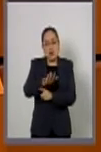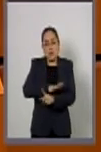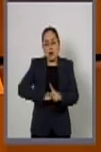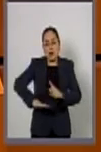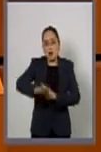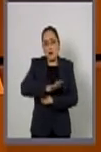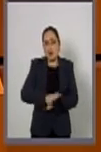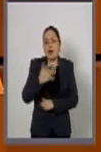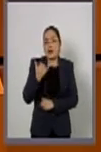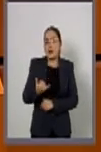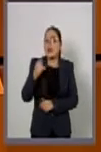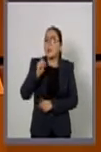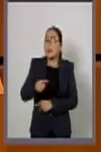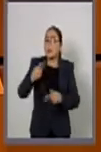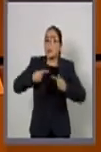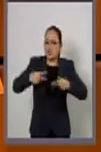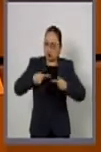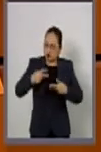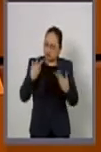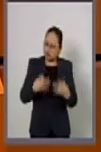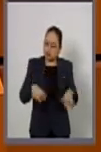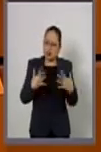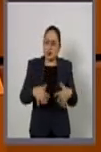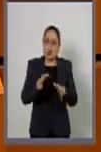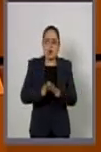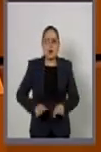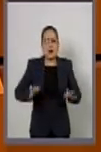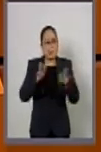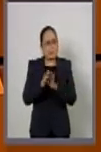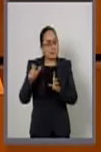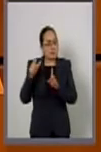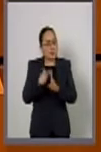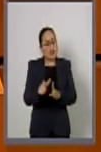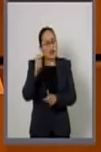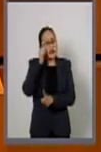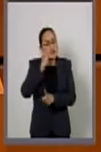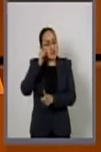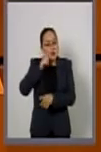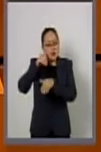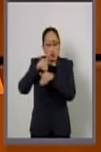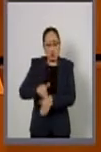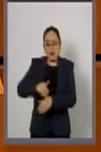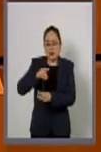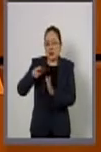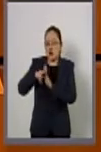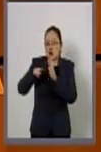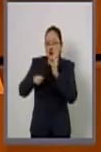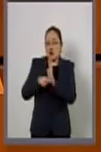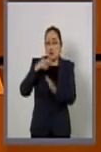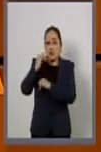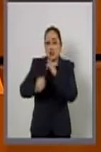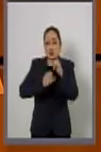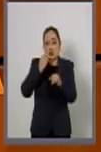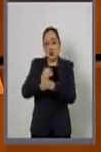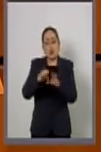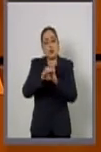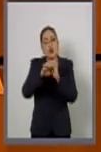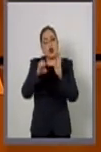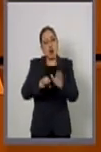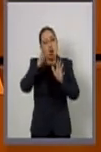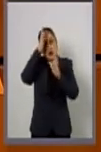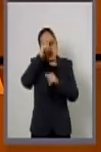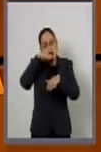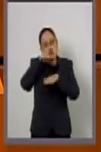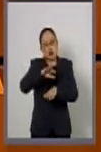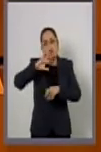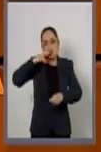ambiente y de las personas y ha estado siempre en apego, acorde con las normas internacionales como la Convención sobre